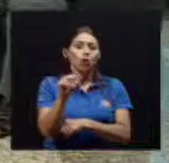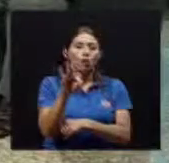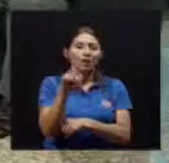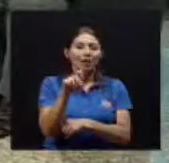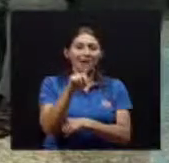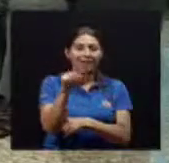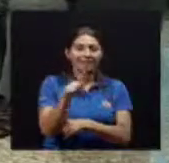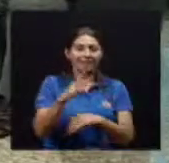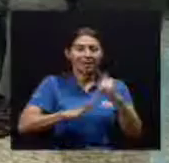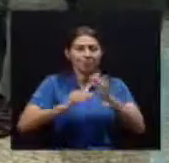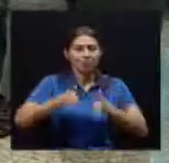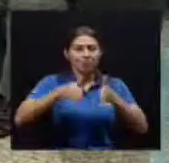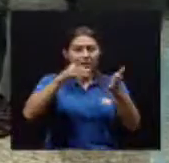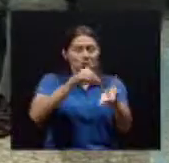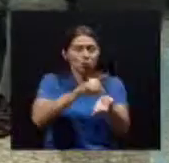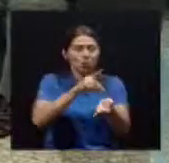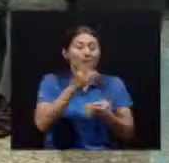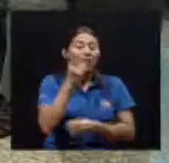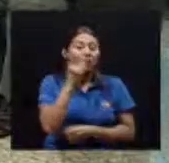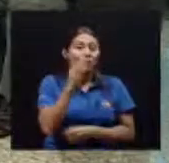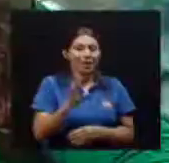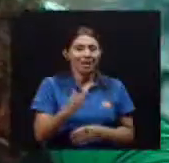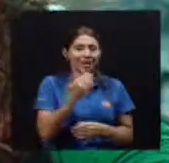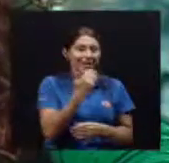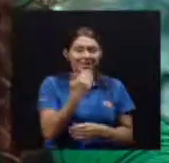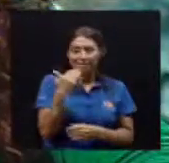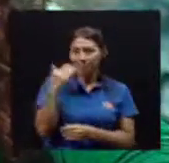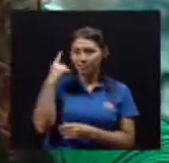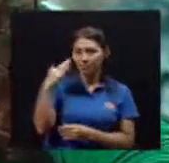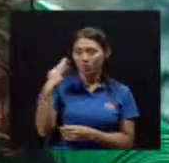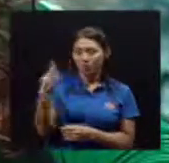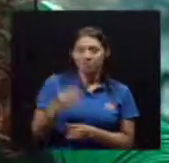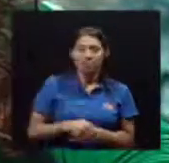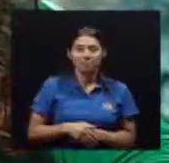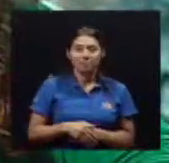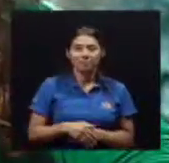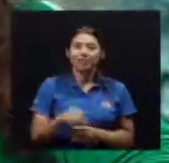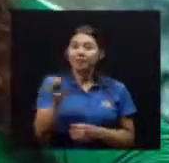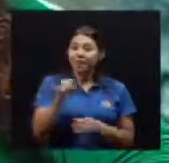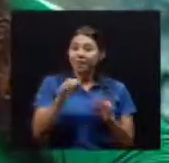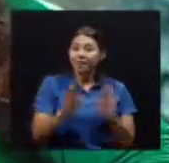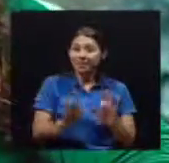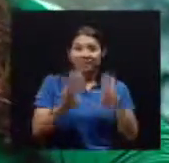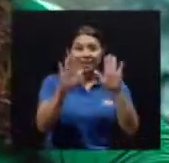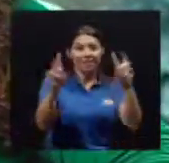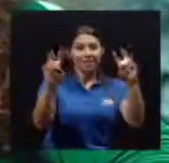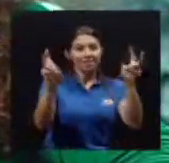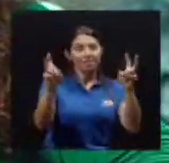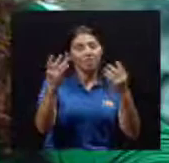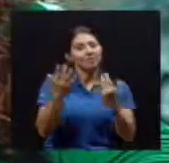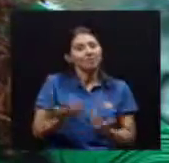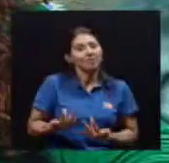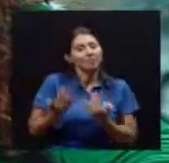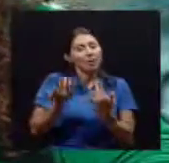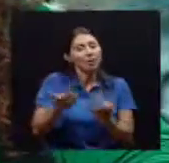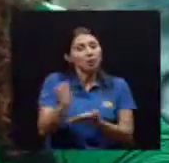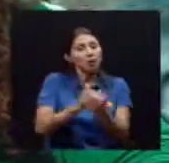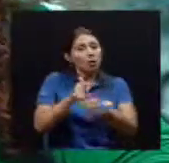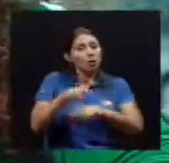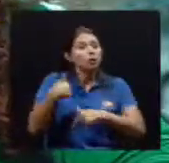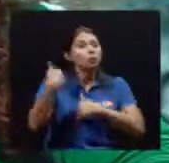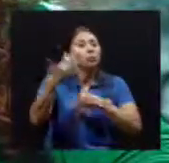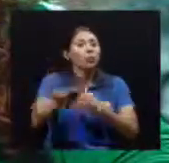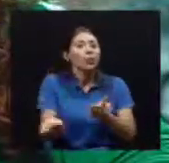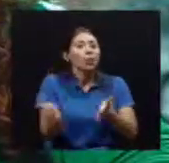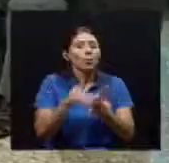Que esperamos En algún momento Volver a conversar Los esperamos La próxima semana Con un nuevo tema De nuestro programa Vivir